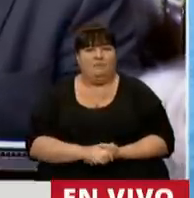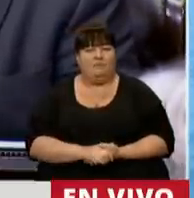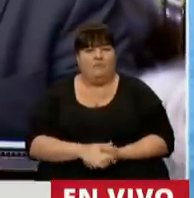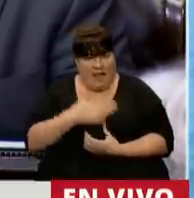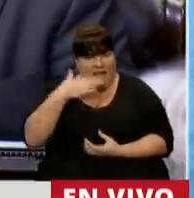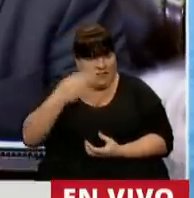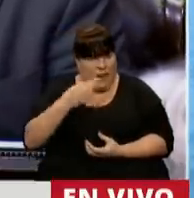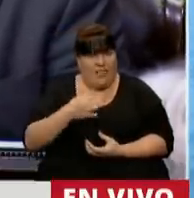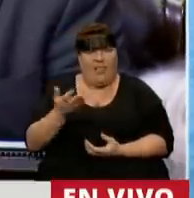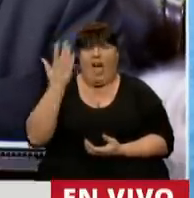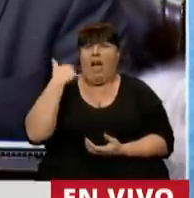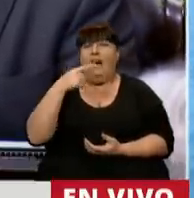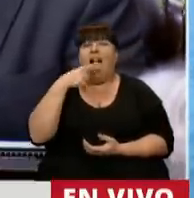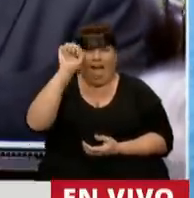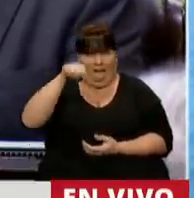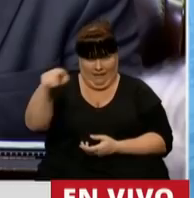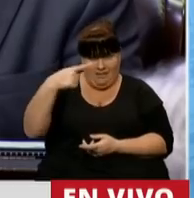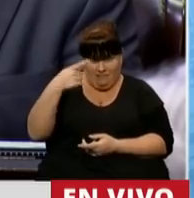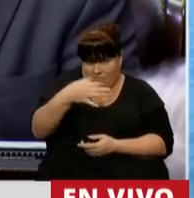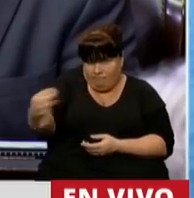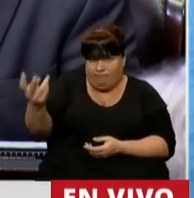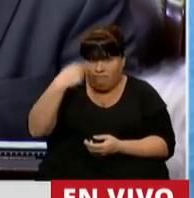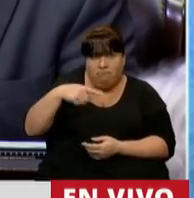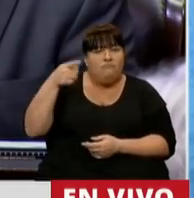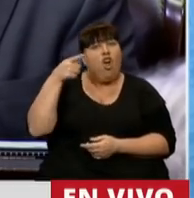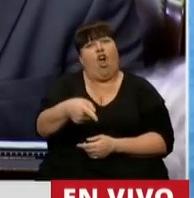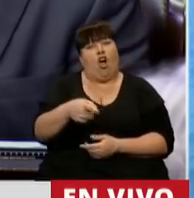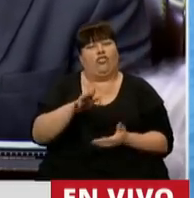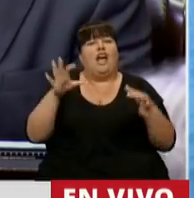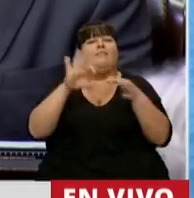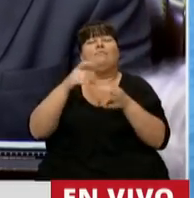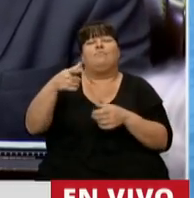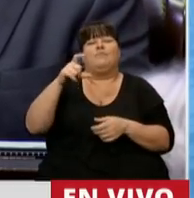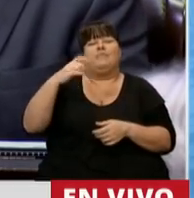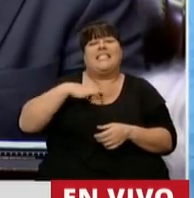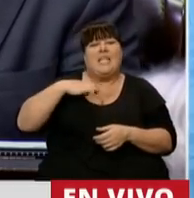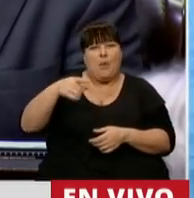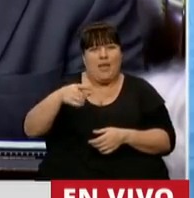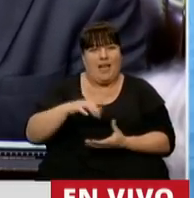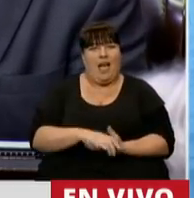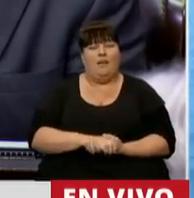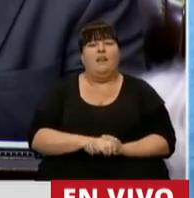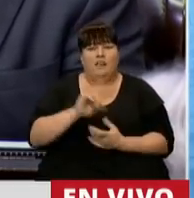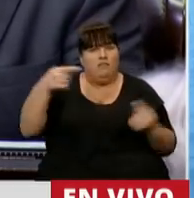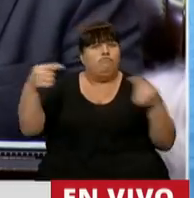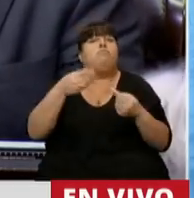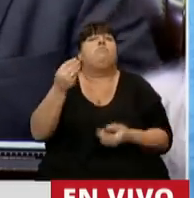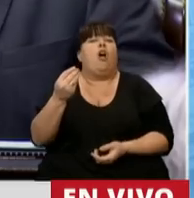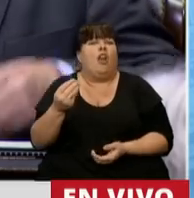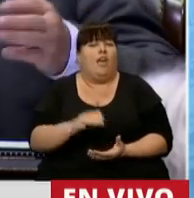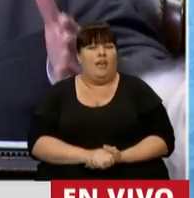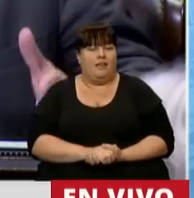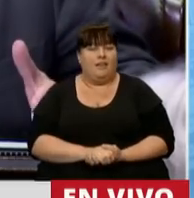Y es cierto, mueve la cabeza el diputado, es cierto que se opuso a la coalición cívica. Por supuesto se opuso, ¿por qué?